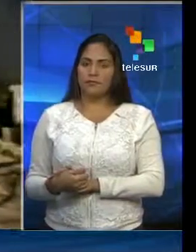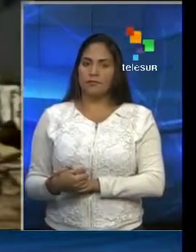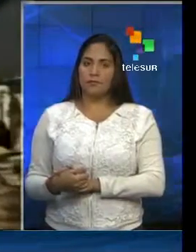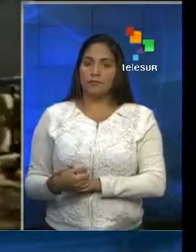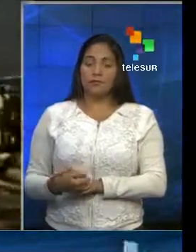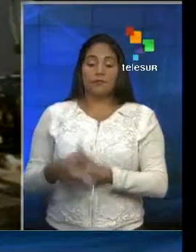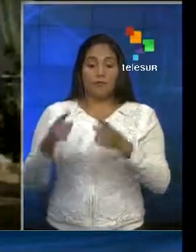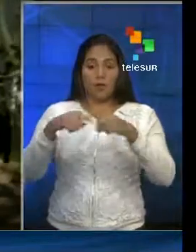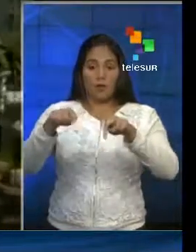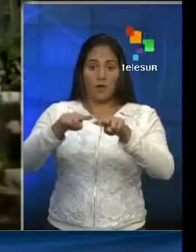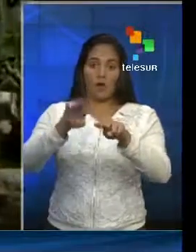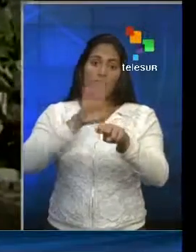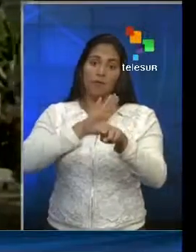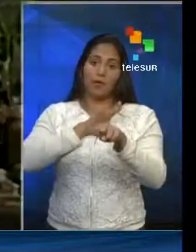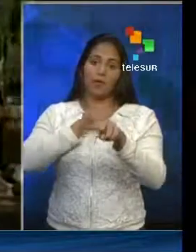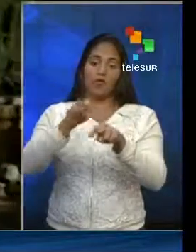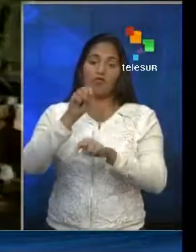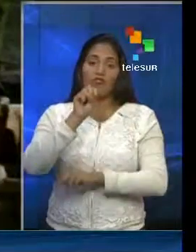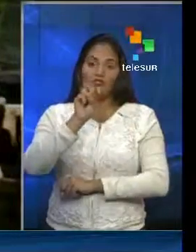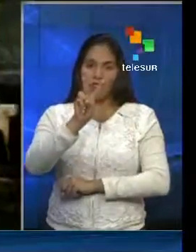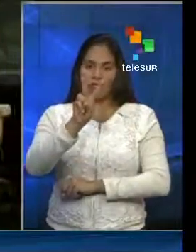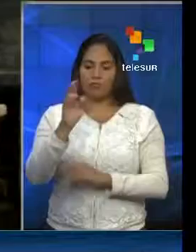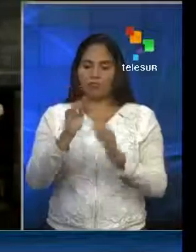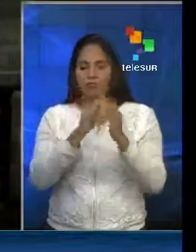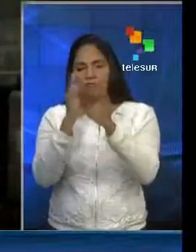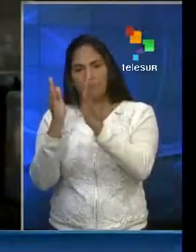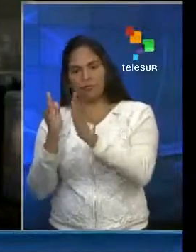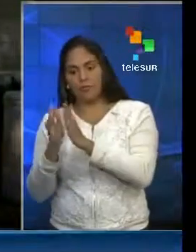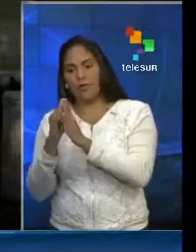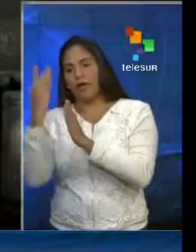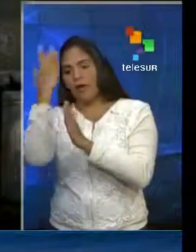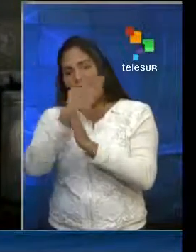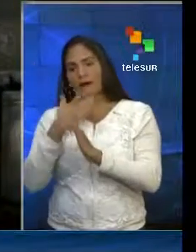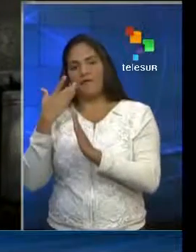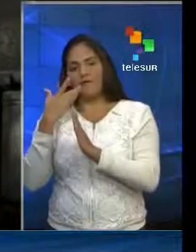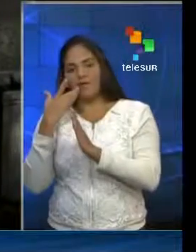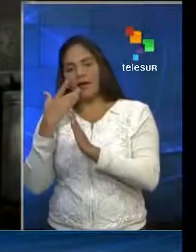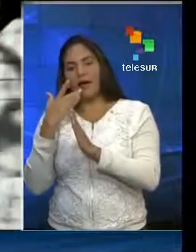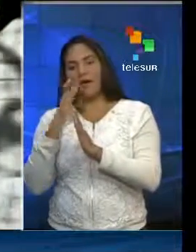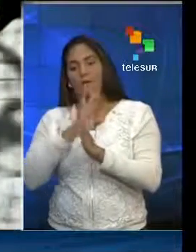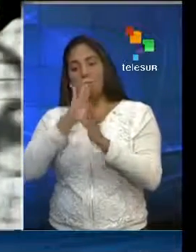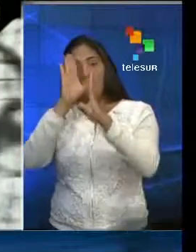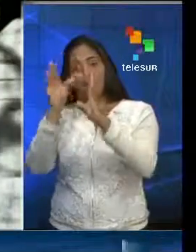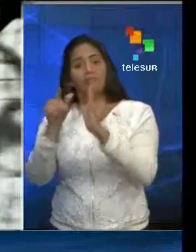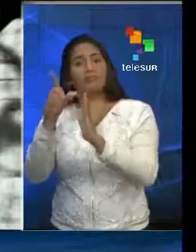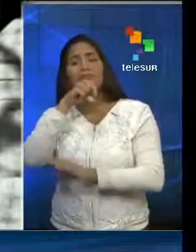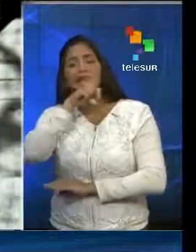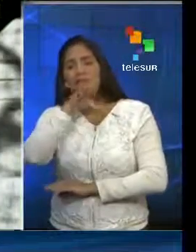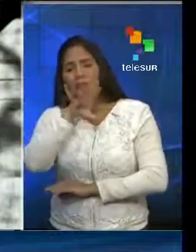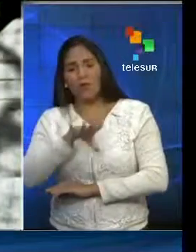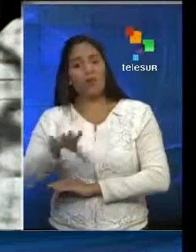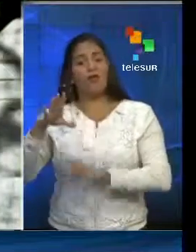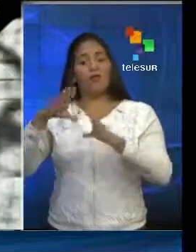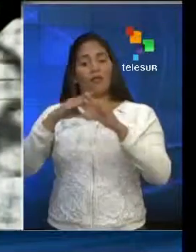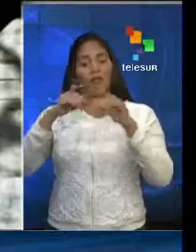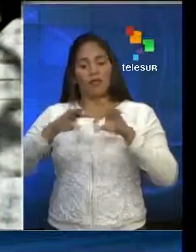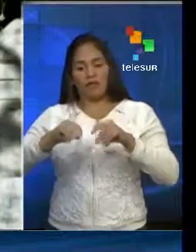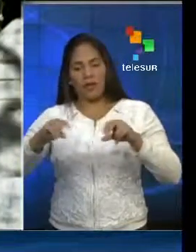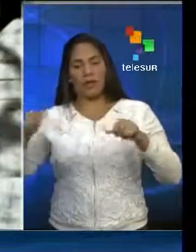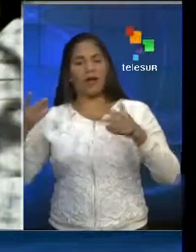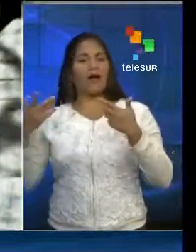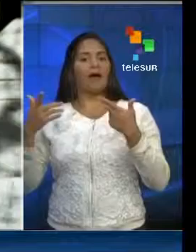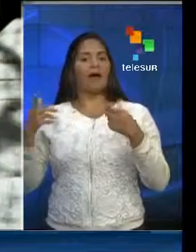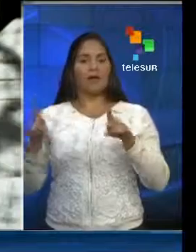geográfica está entre dos continentes, Asia y África. A lo largo de la historia han pasado por sus tierras civilizaciones